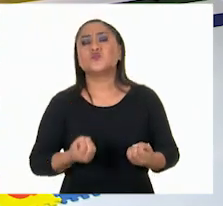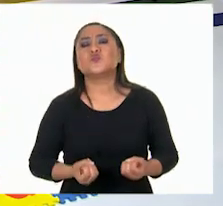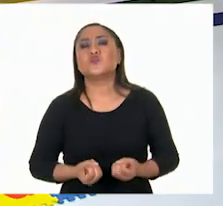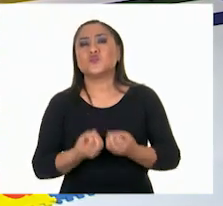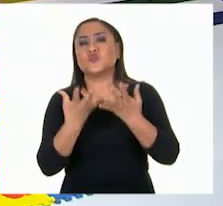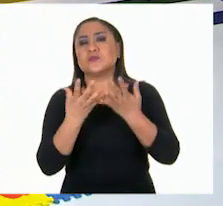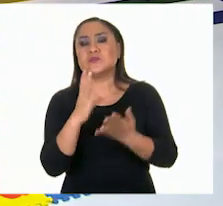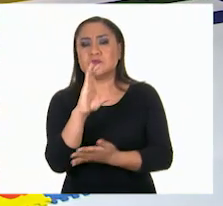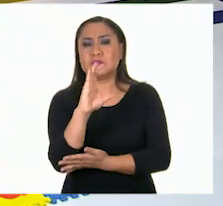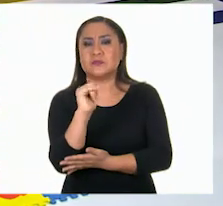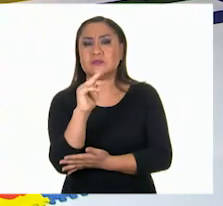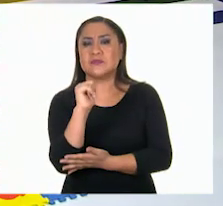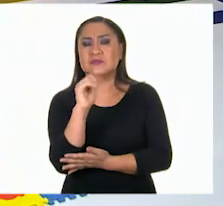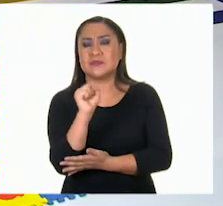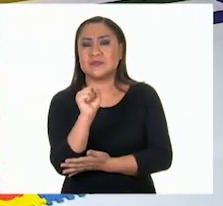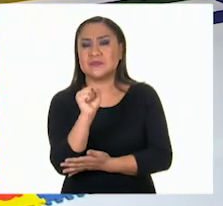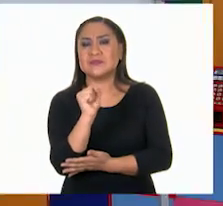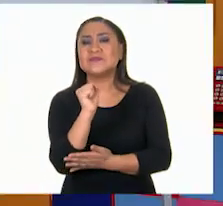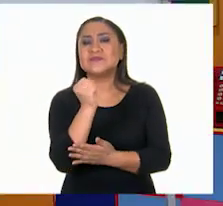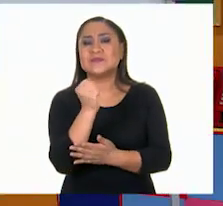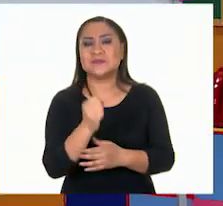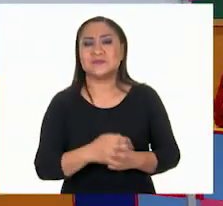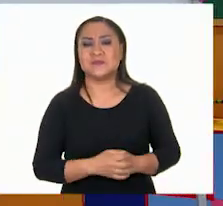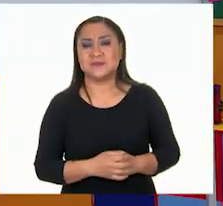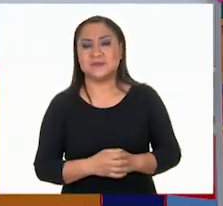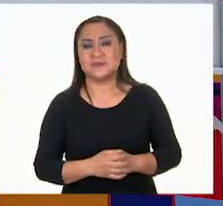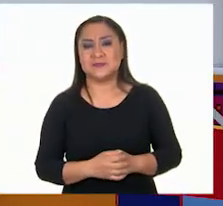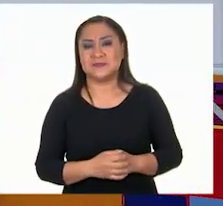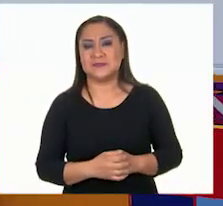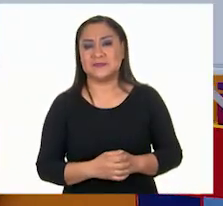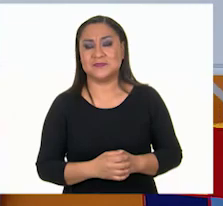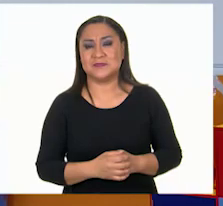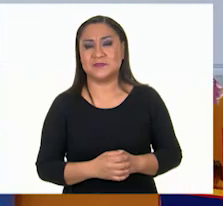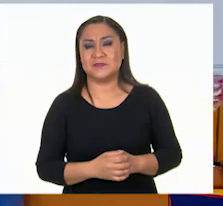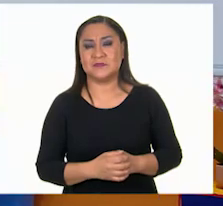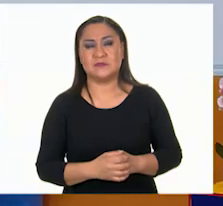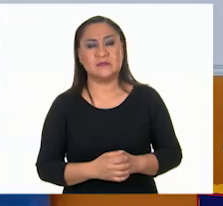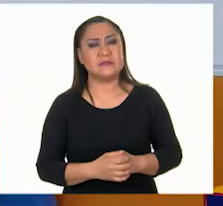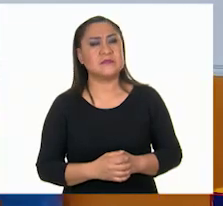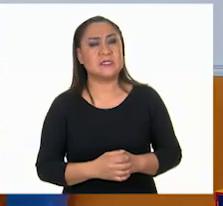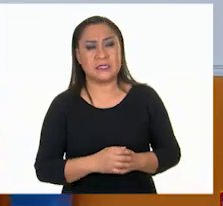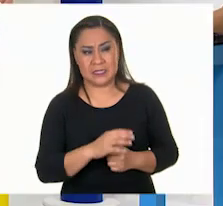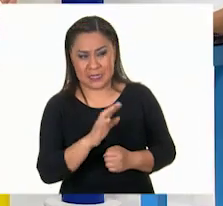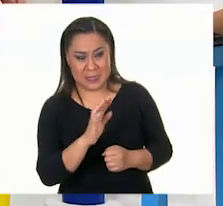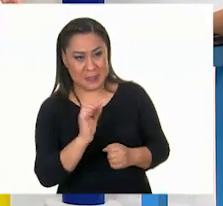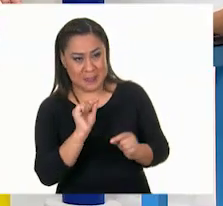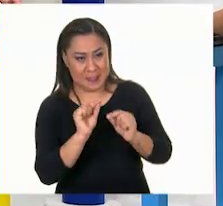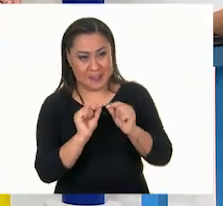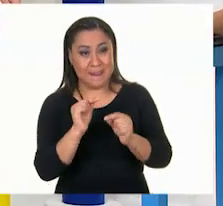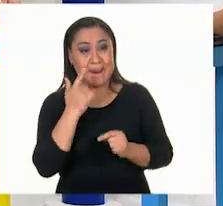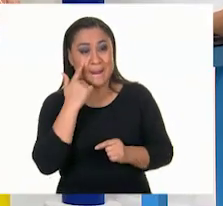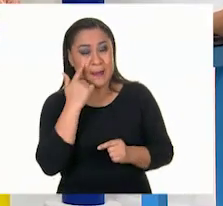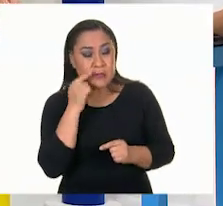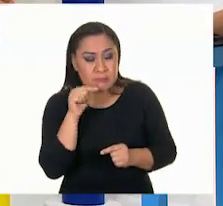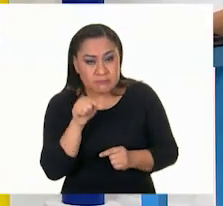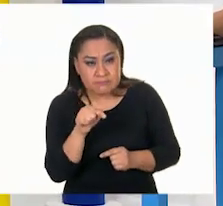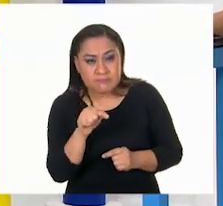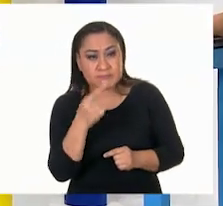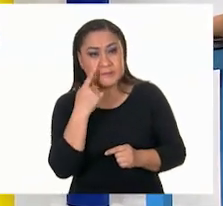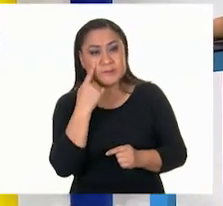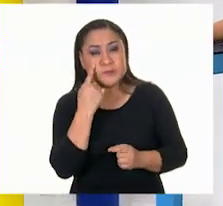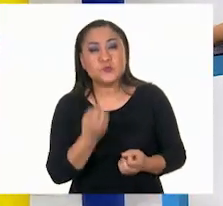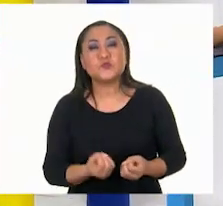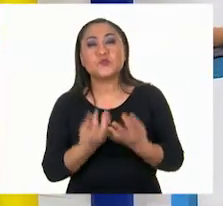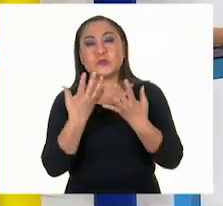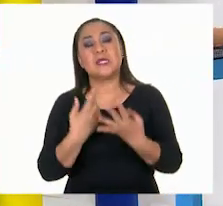¿Cuántas caras tiene esta pirámide? Se me está desarmando. Muy bien. desarmando. Esta pirámide debe